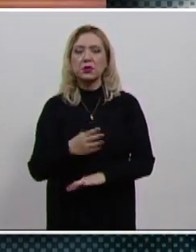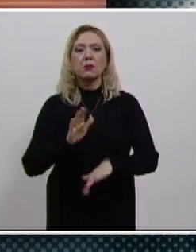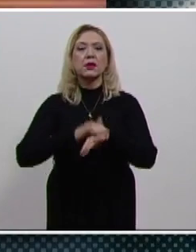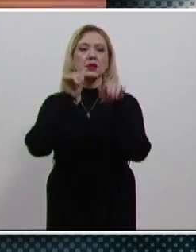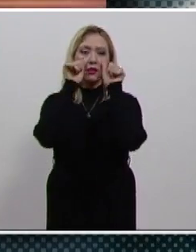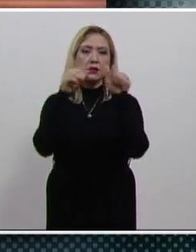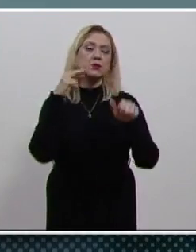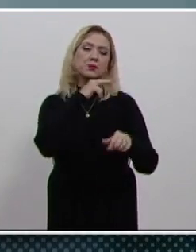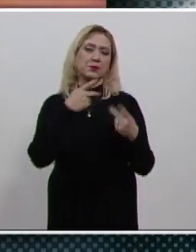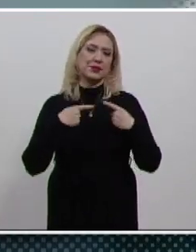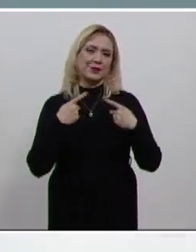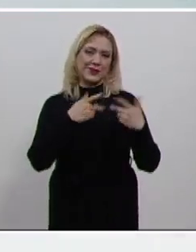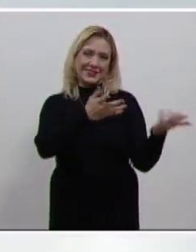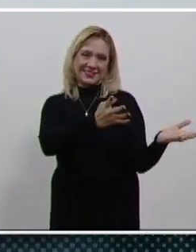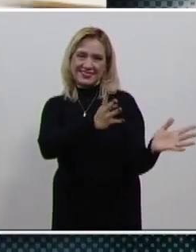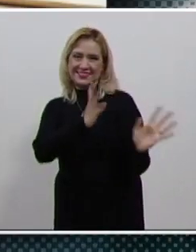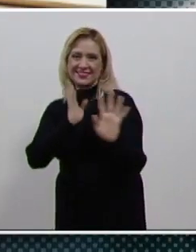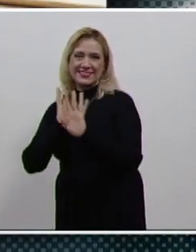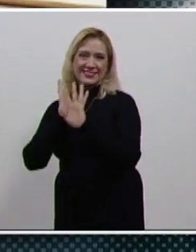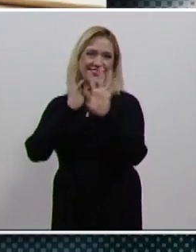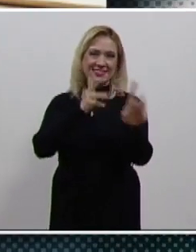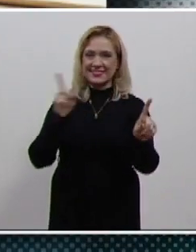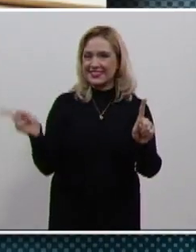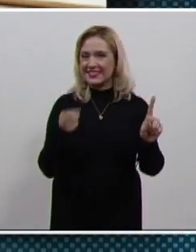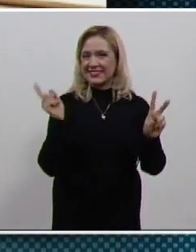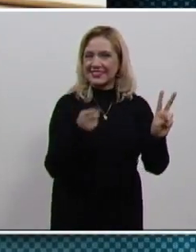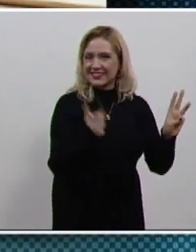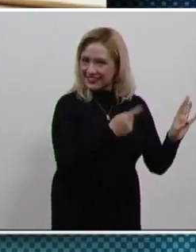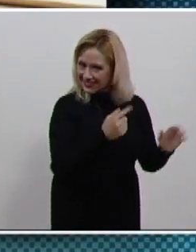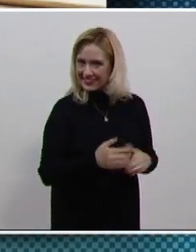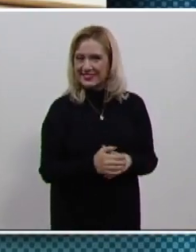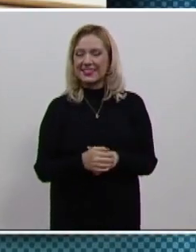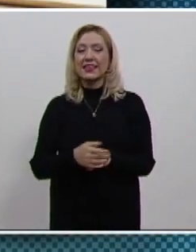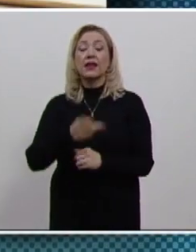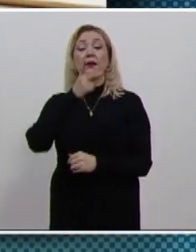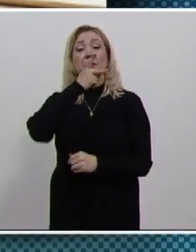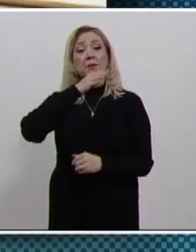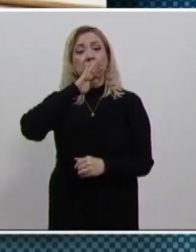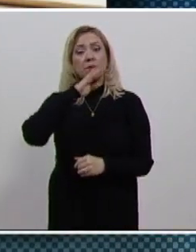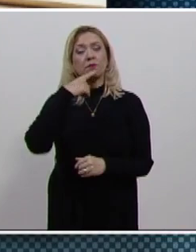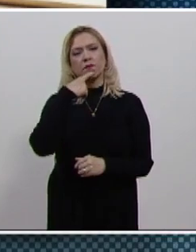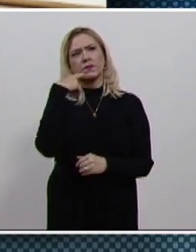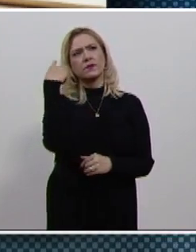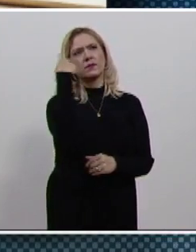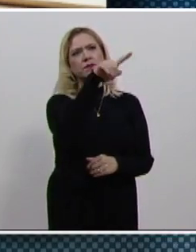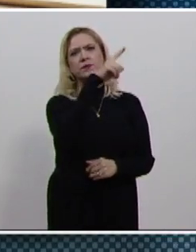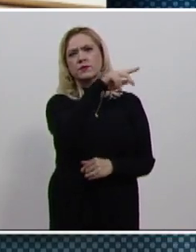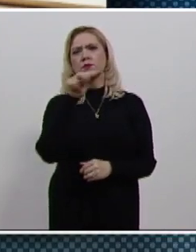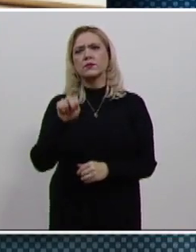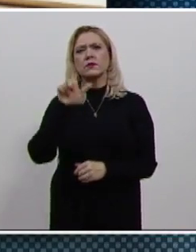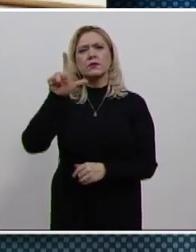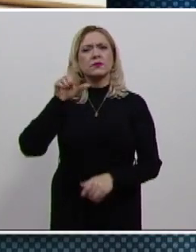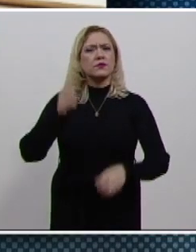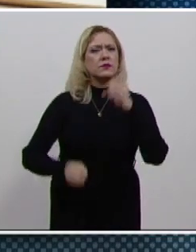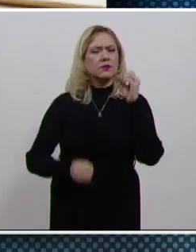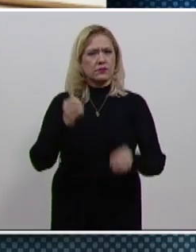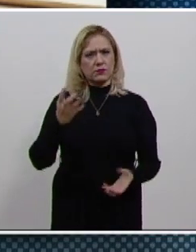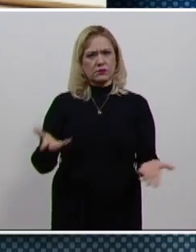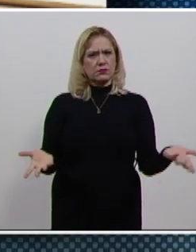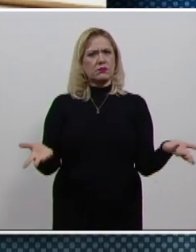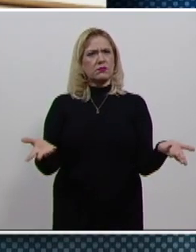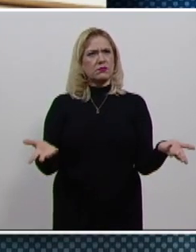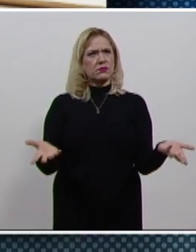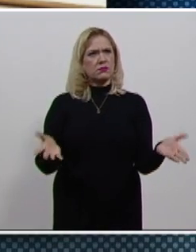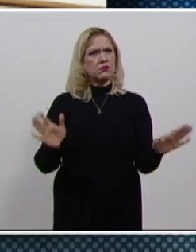a la ciudadanía. Padres de familia denunciaron que el Poder Judicial de Nuevo León emitió una orden de